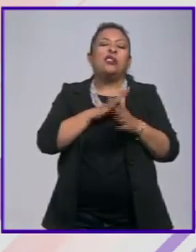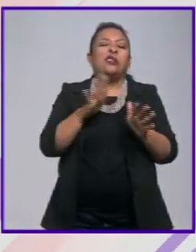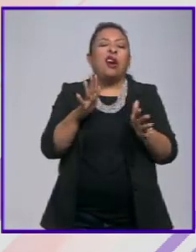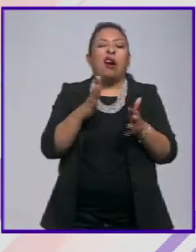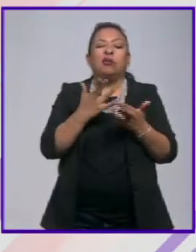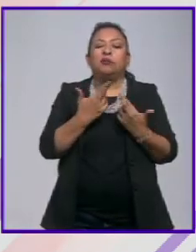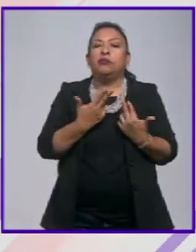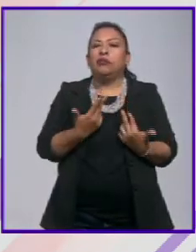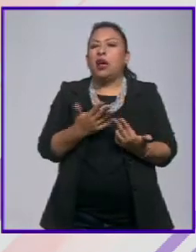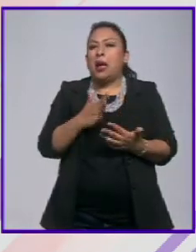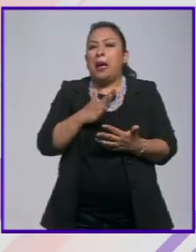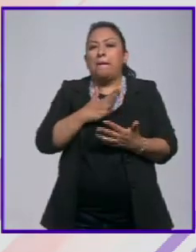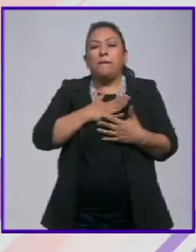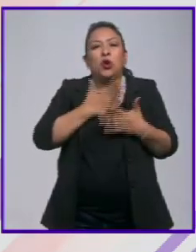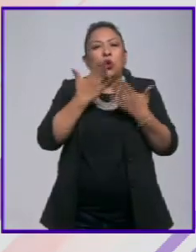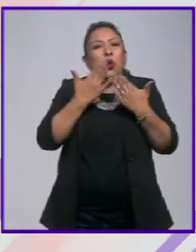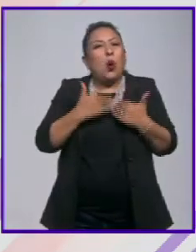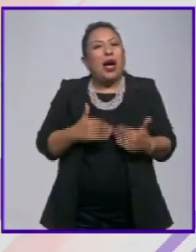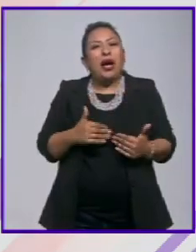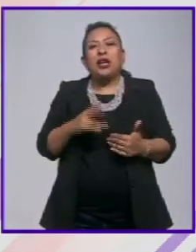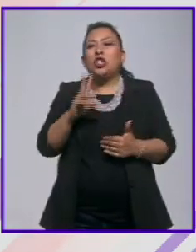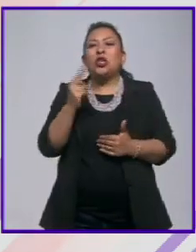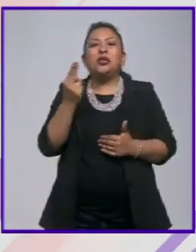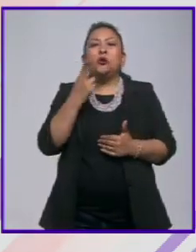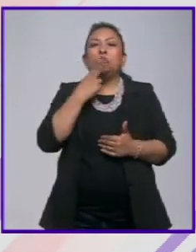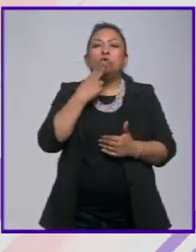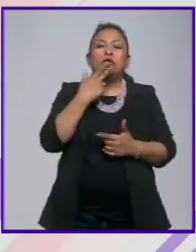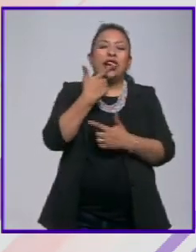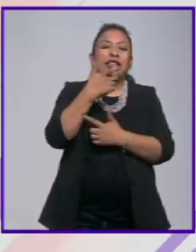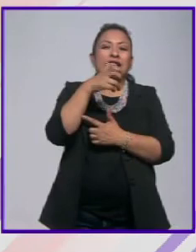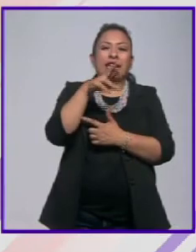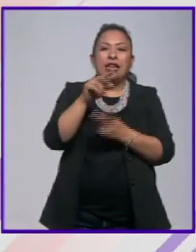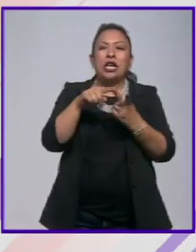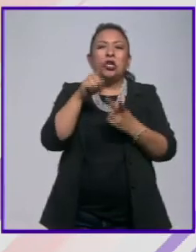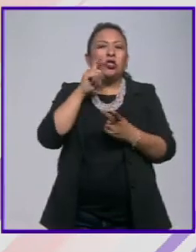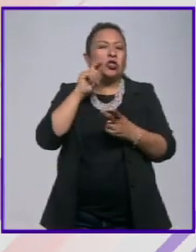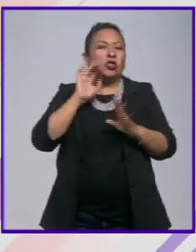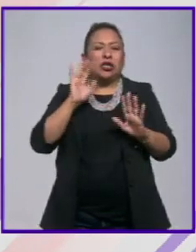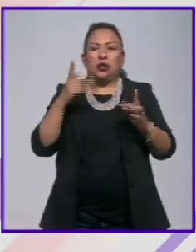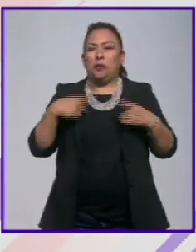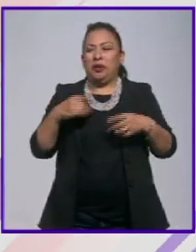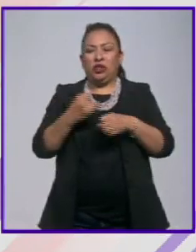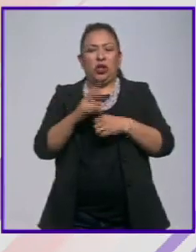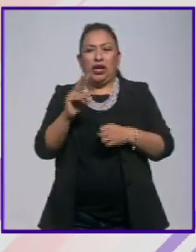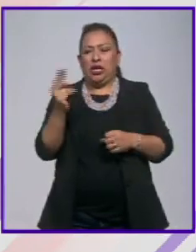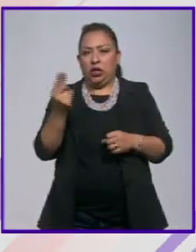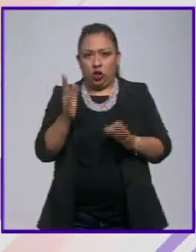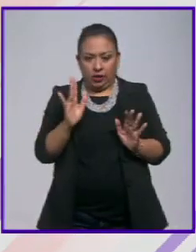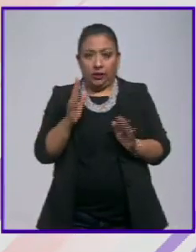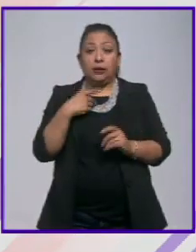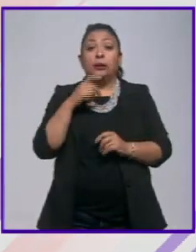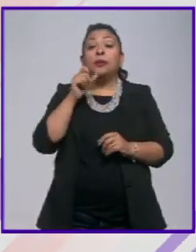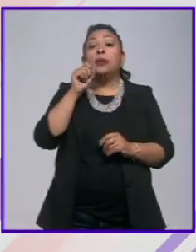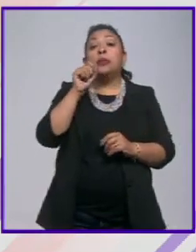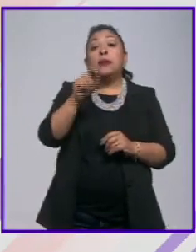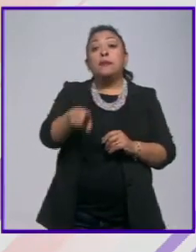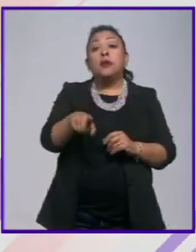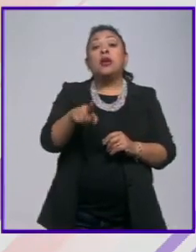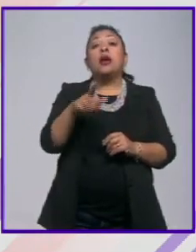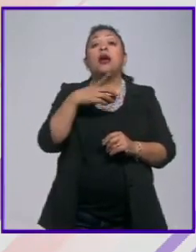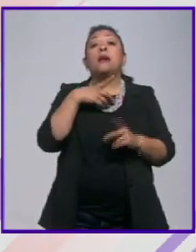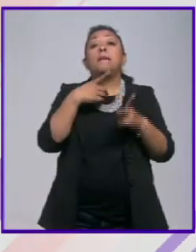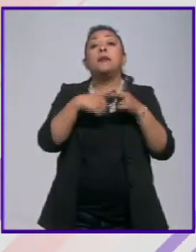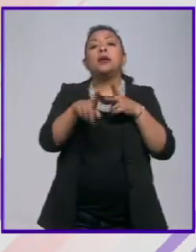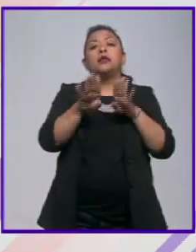tener que utilizar géneros ni sexos de los personajes y también surge